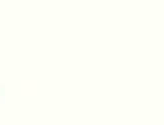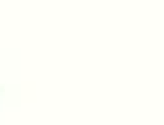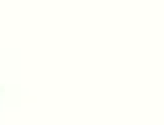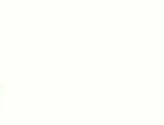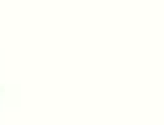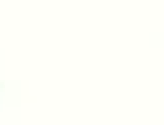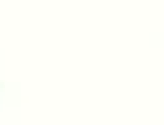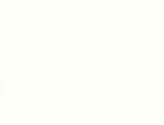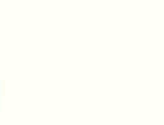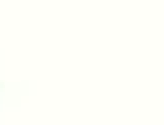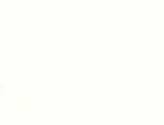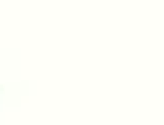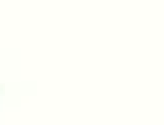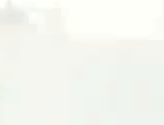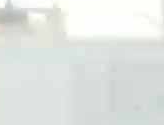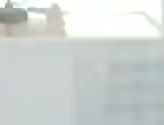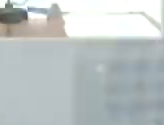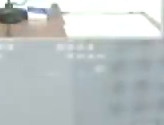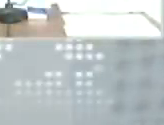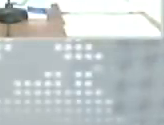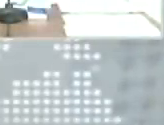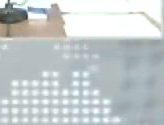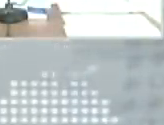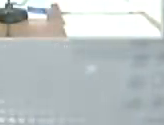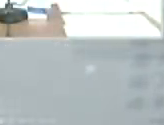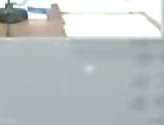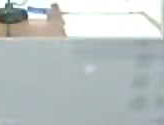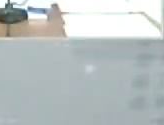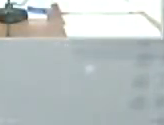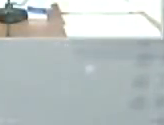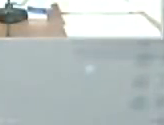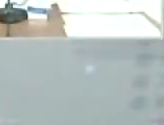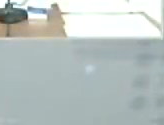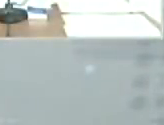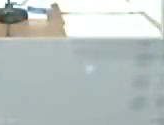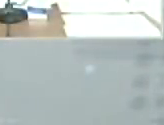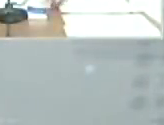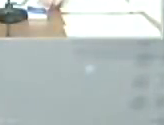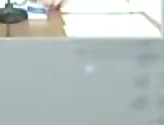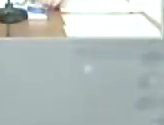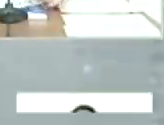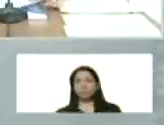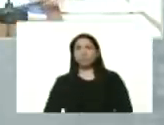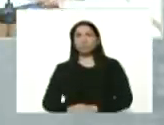y Brasil también ya vamos a ver los números allí